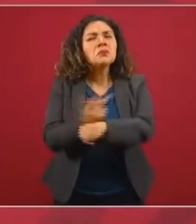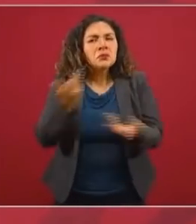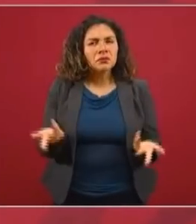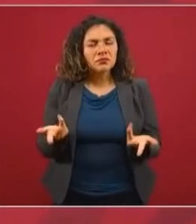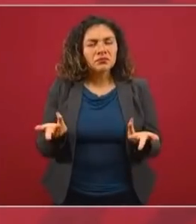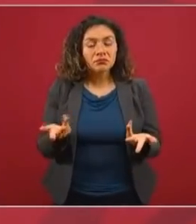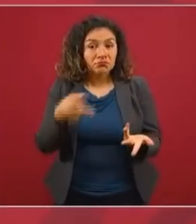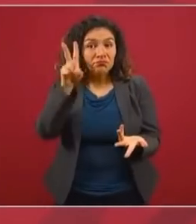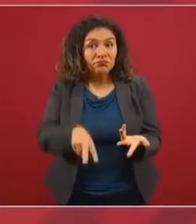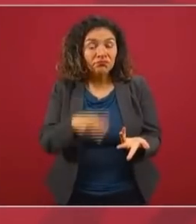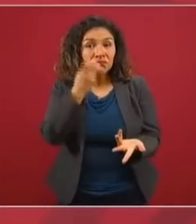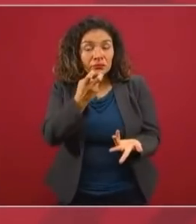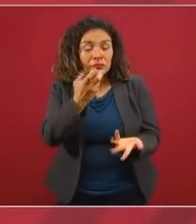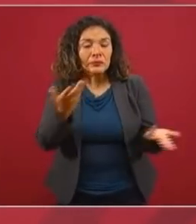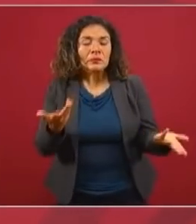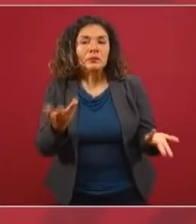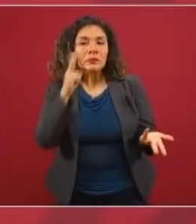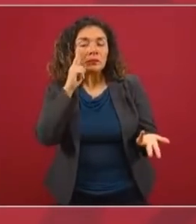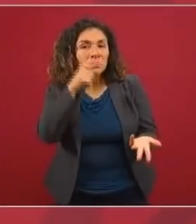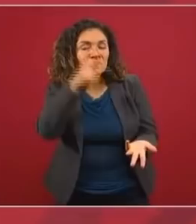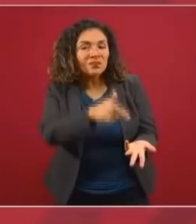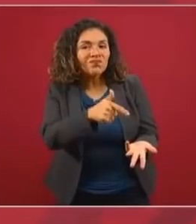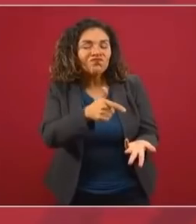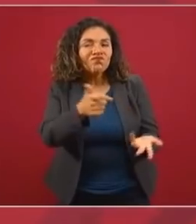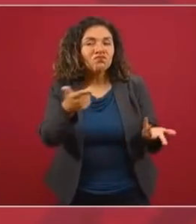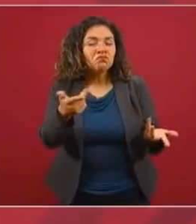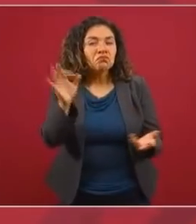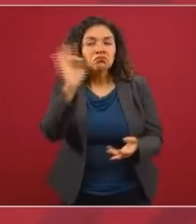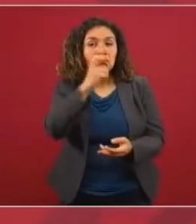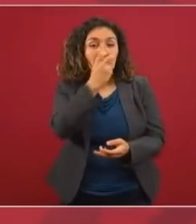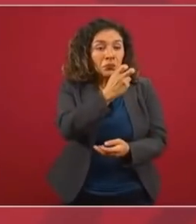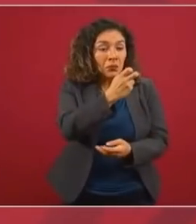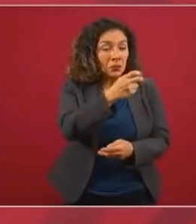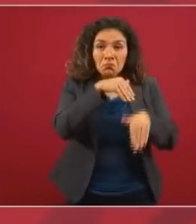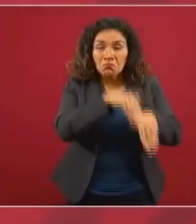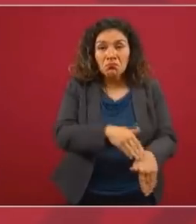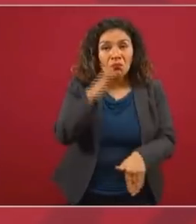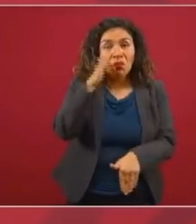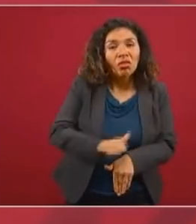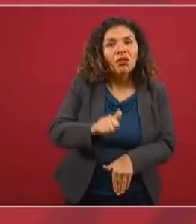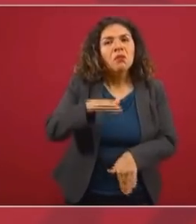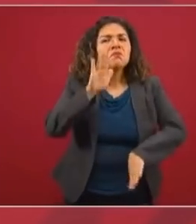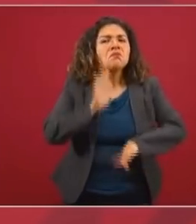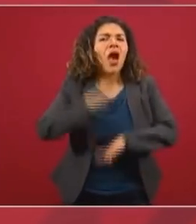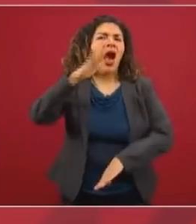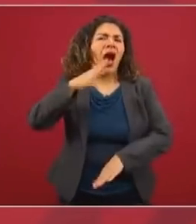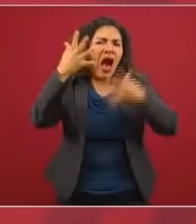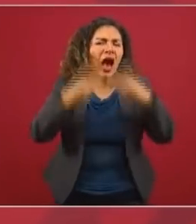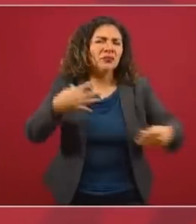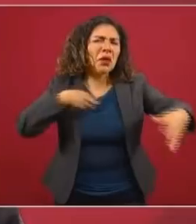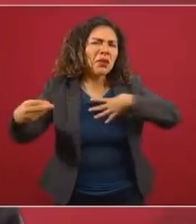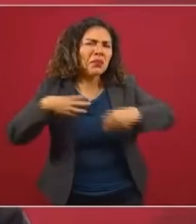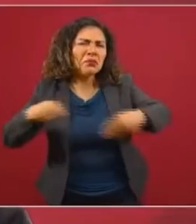Pues entonces el contagio iba a ser mayor, masivo